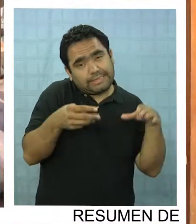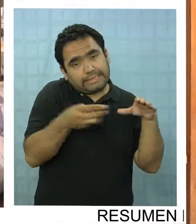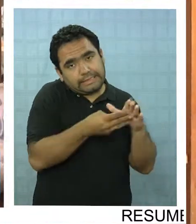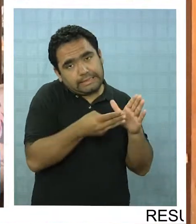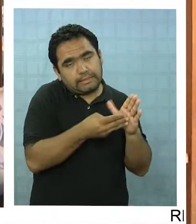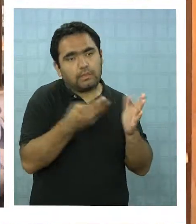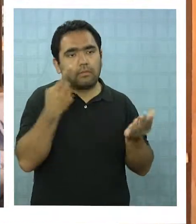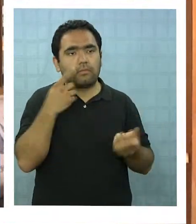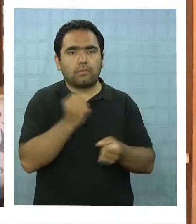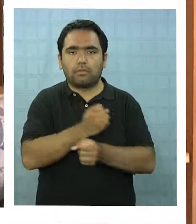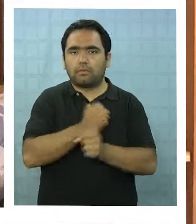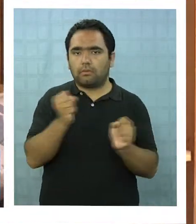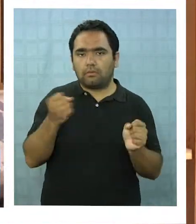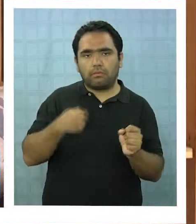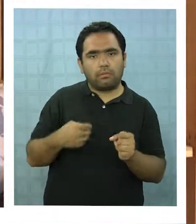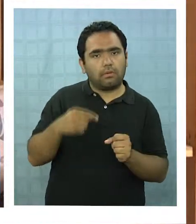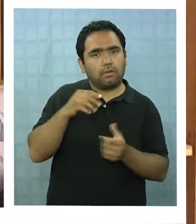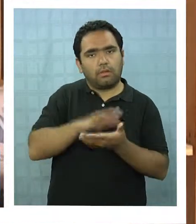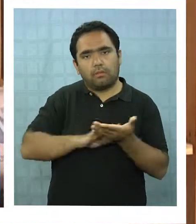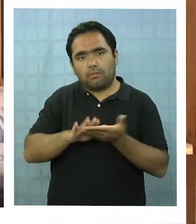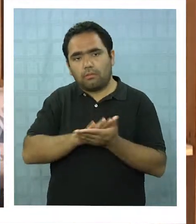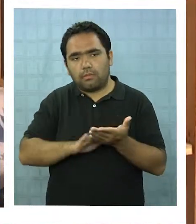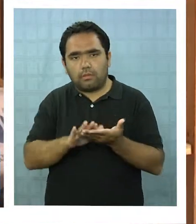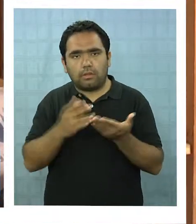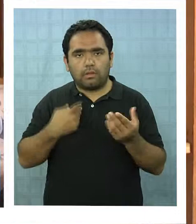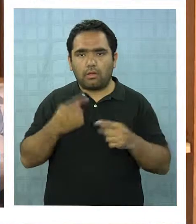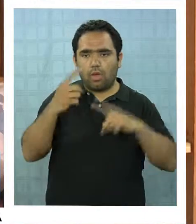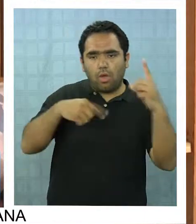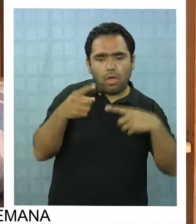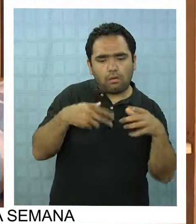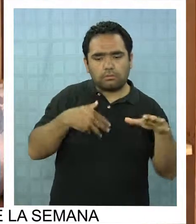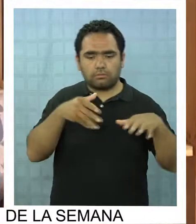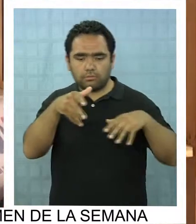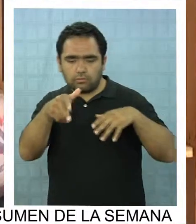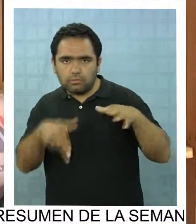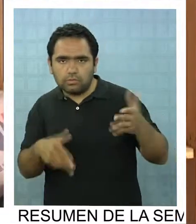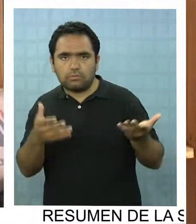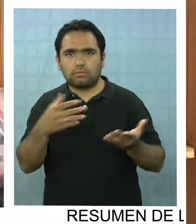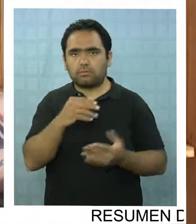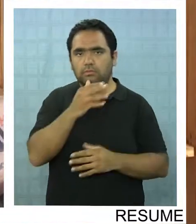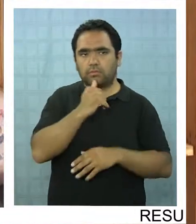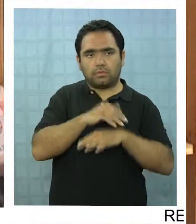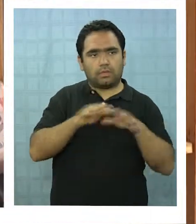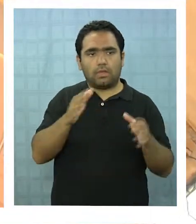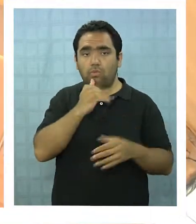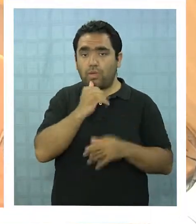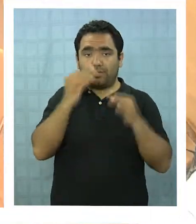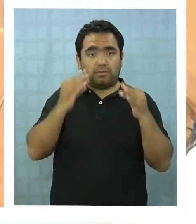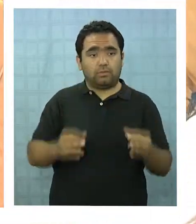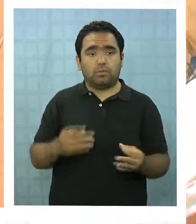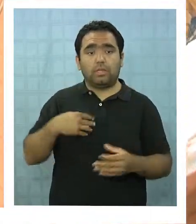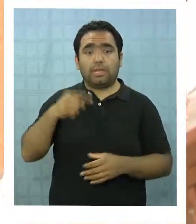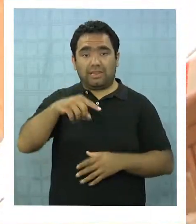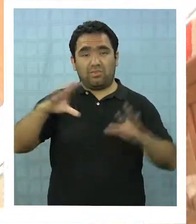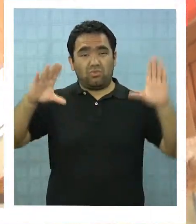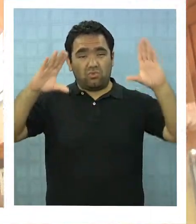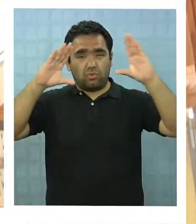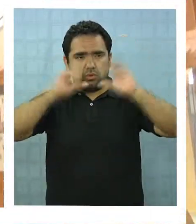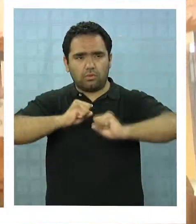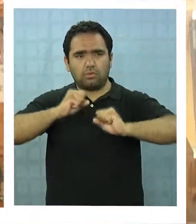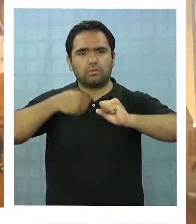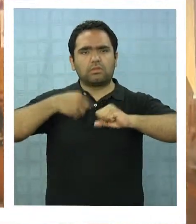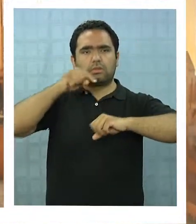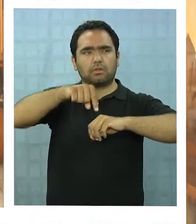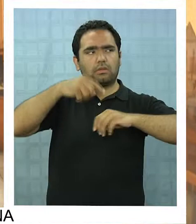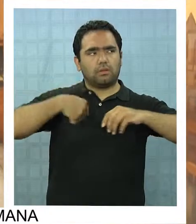pero no podemos usar herramientas, no tenemos ninguna seguridad incluso acá. De noche esto se convierte en una boca de